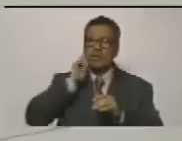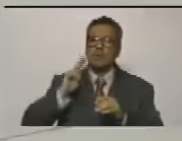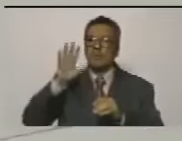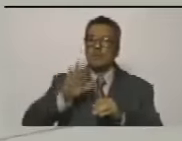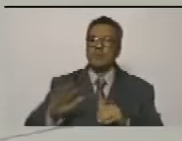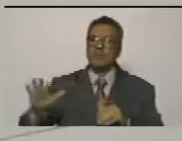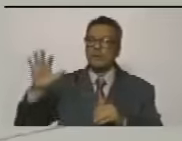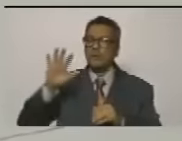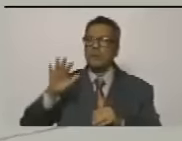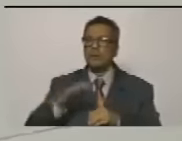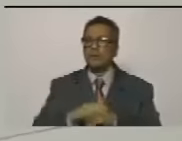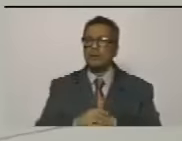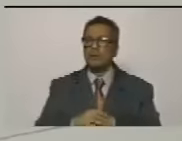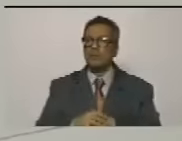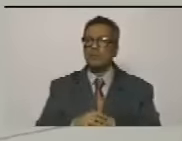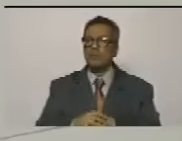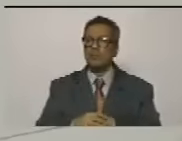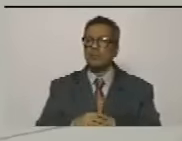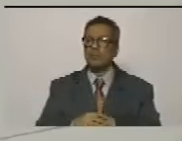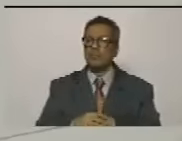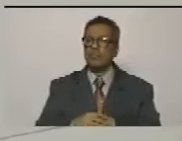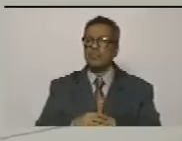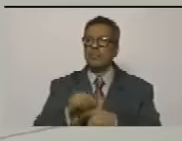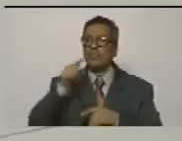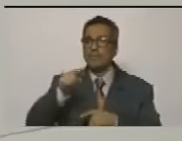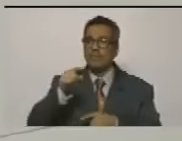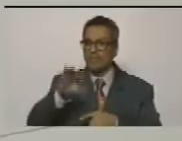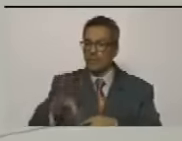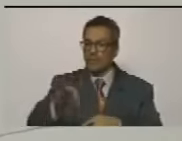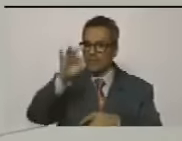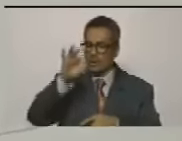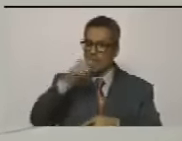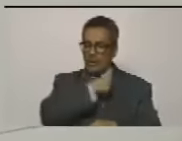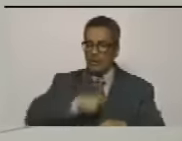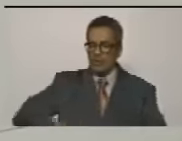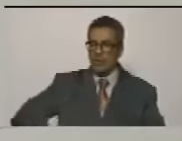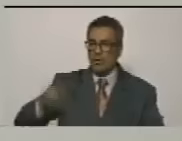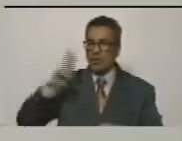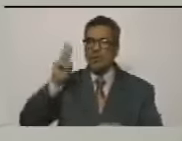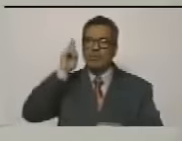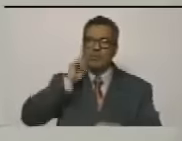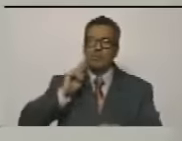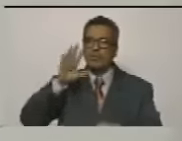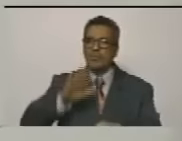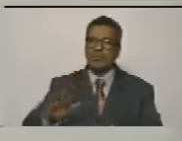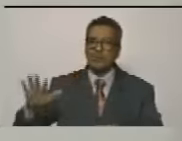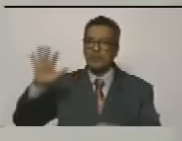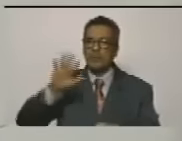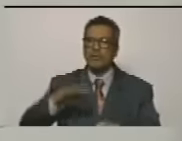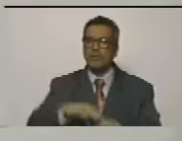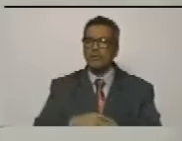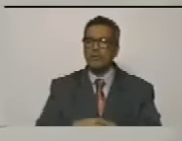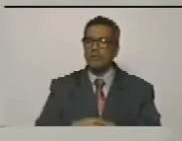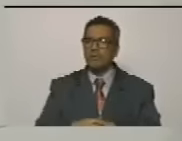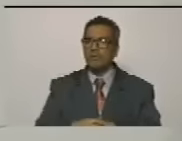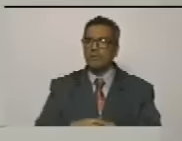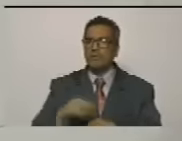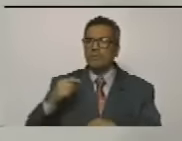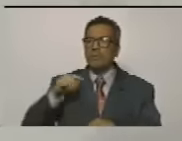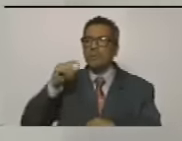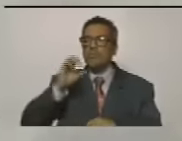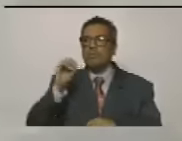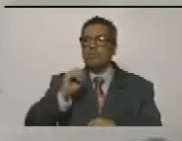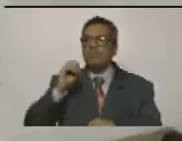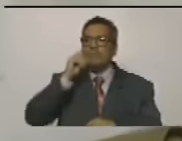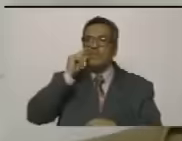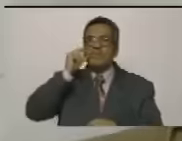Bolivariana de Venezuela y elegiremos al presidente de la República o a la presidenta